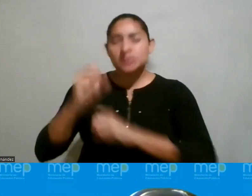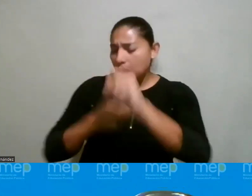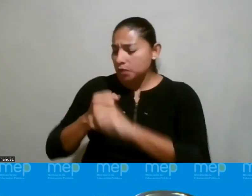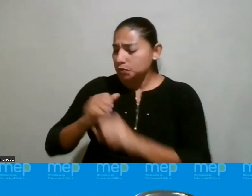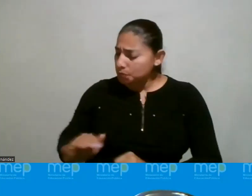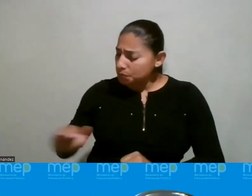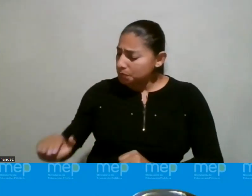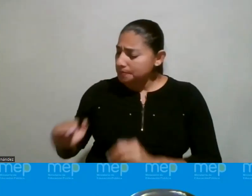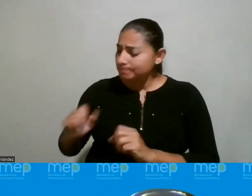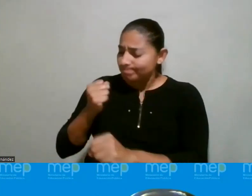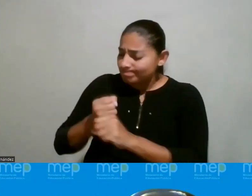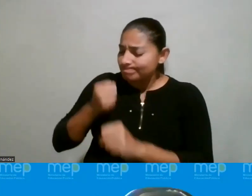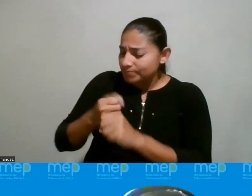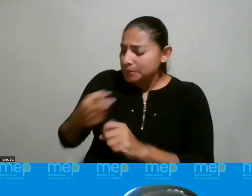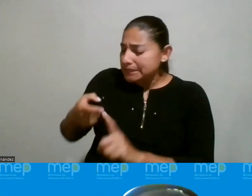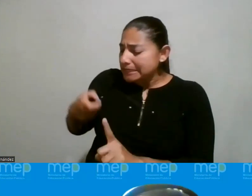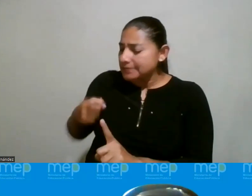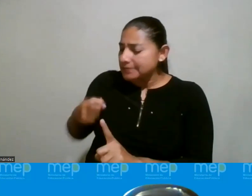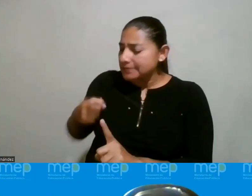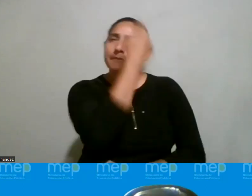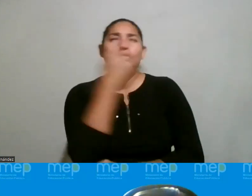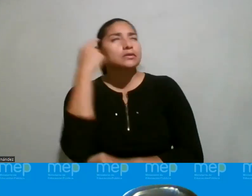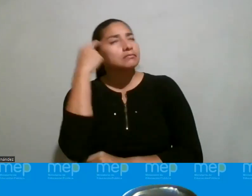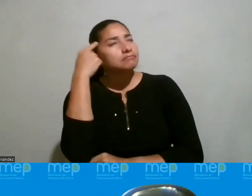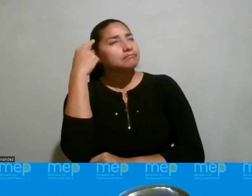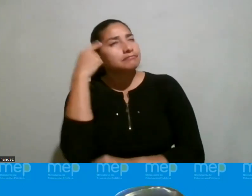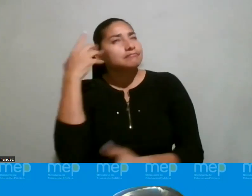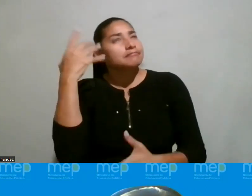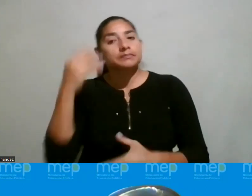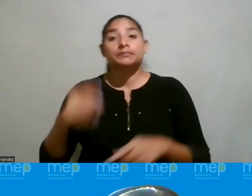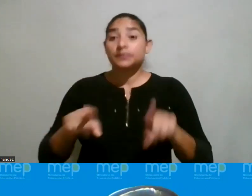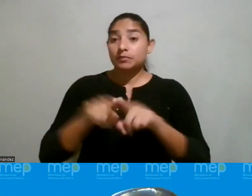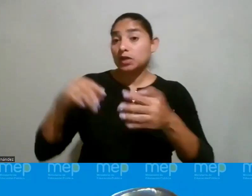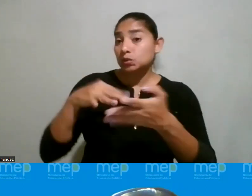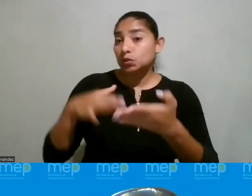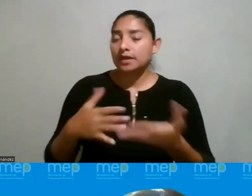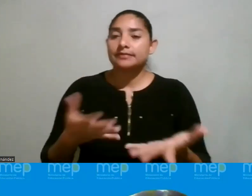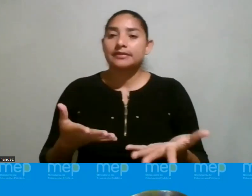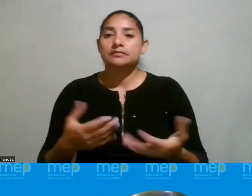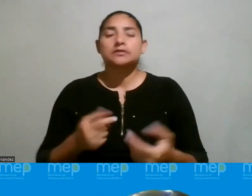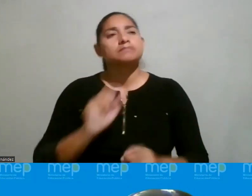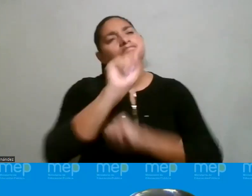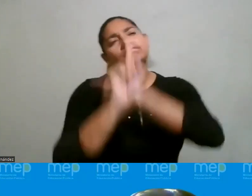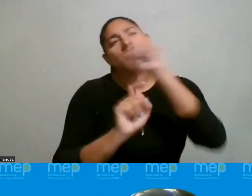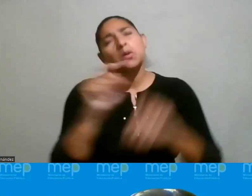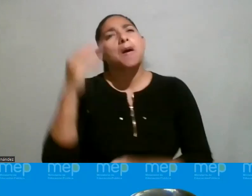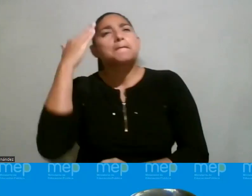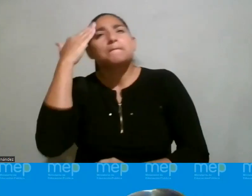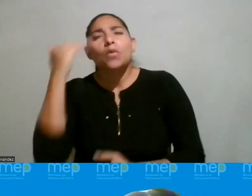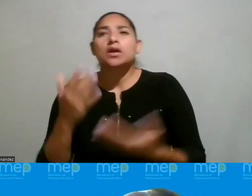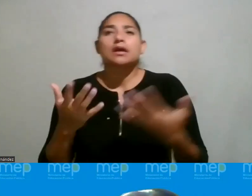años trabajar desde la pregunta, ¿verdad? las personas estudiantes nos preguntan mucho, bueno, ¿por qué